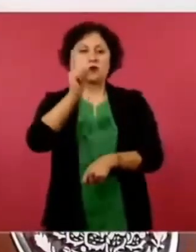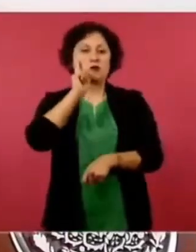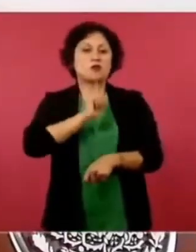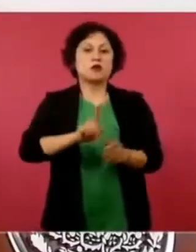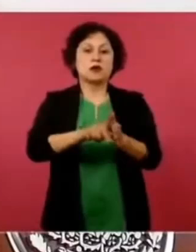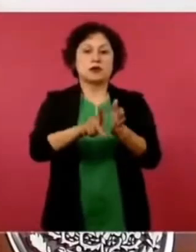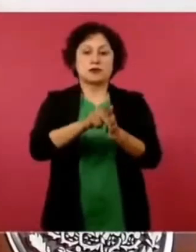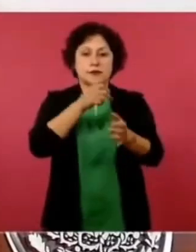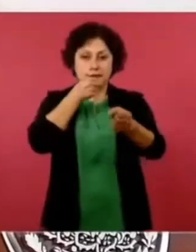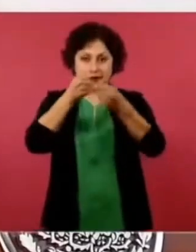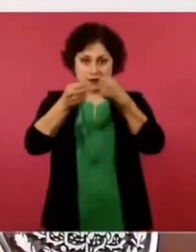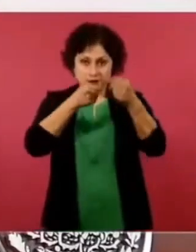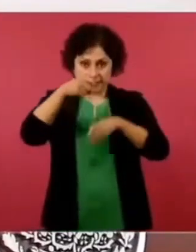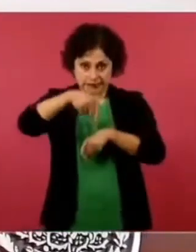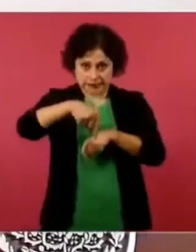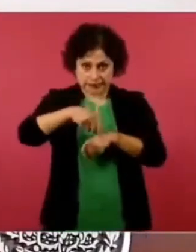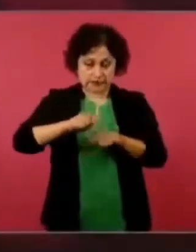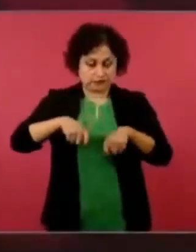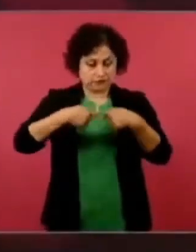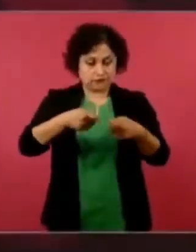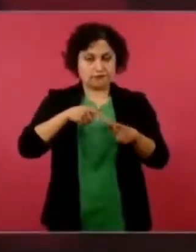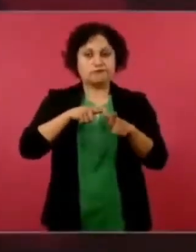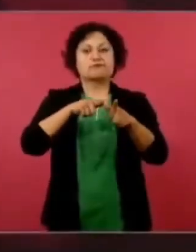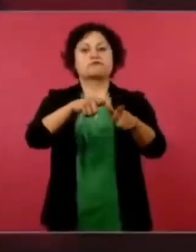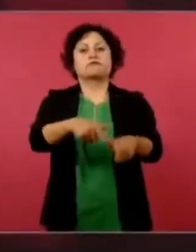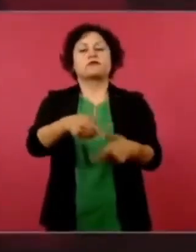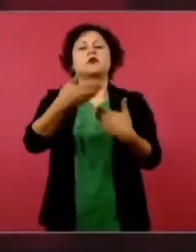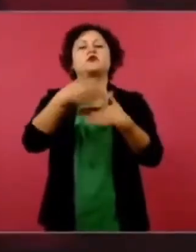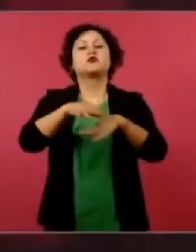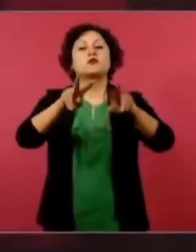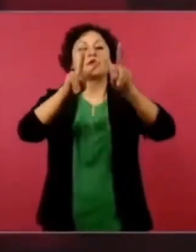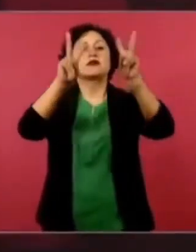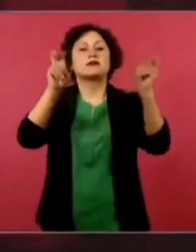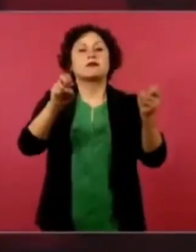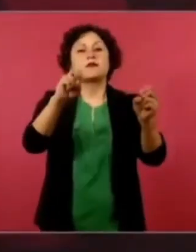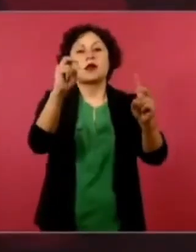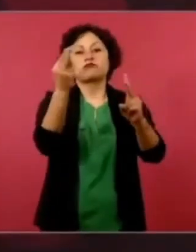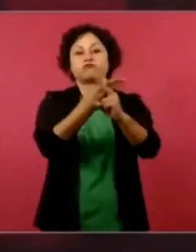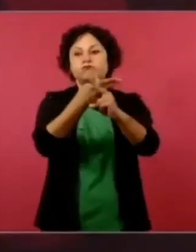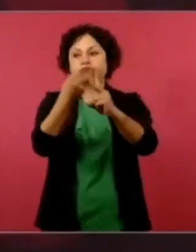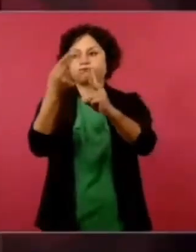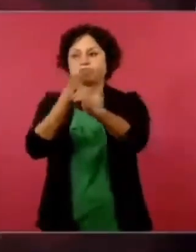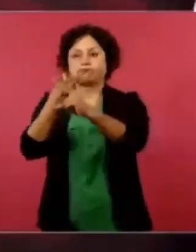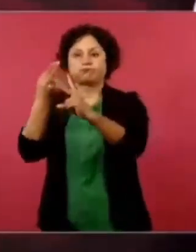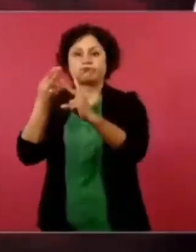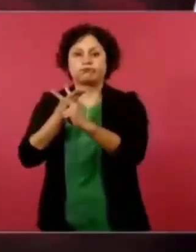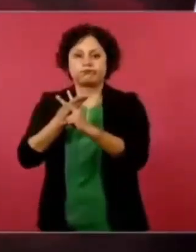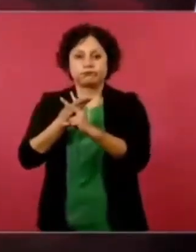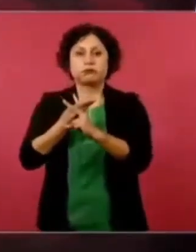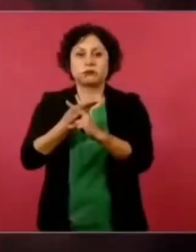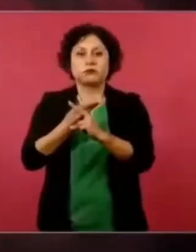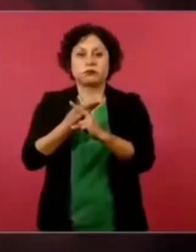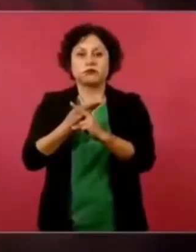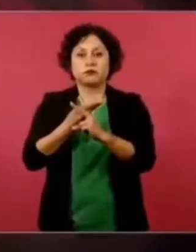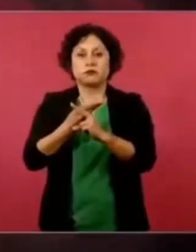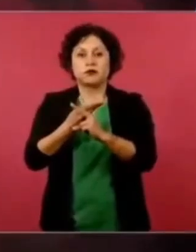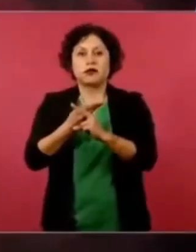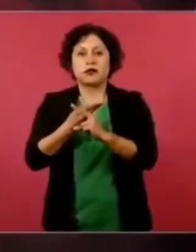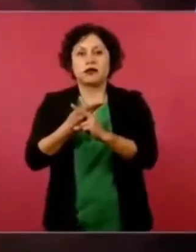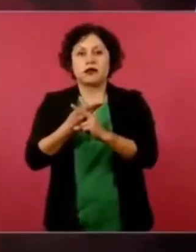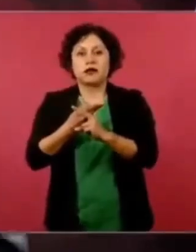acerca de los homicidios, de los asesinatos durante la campaña.